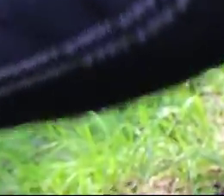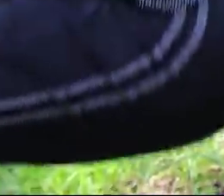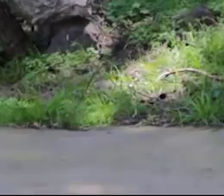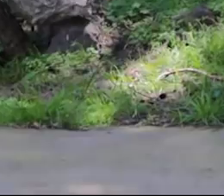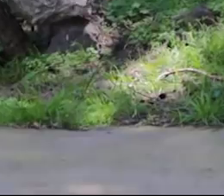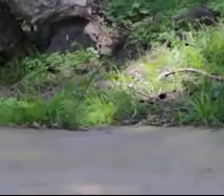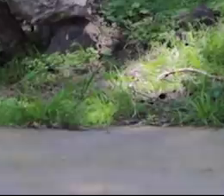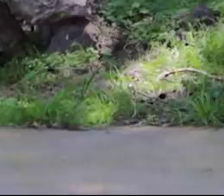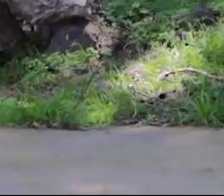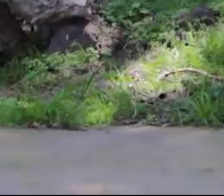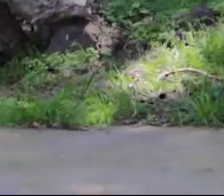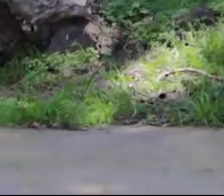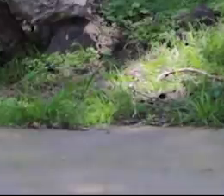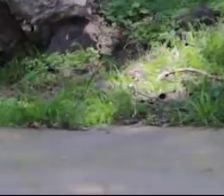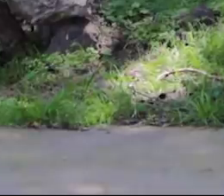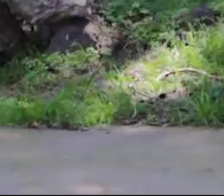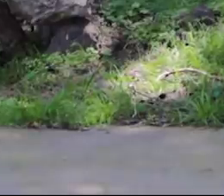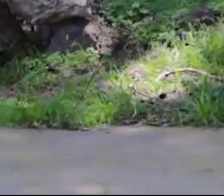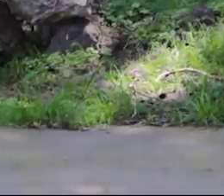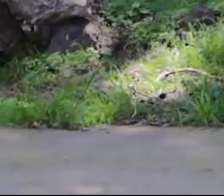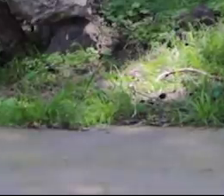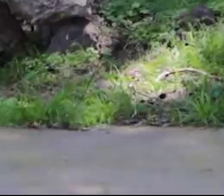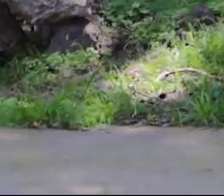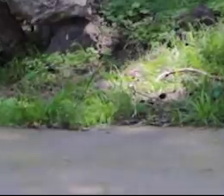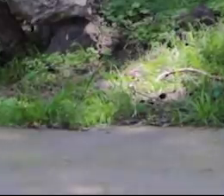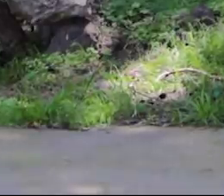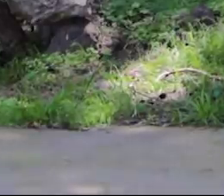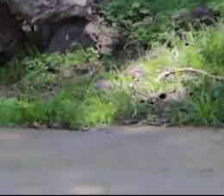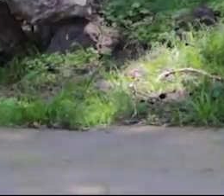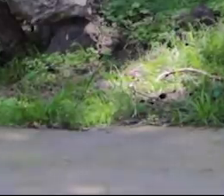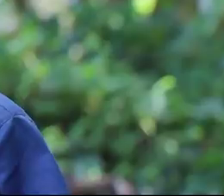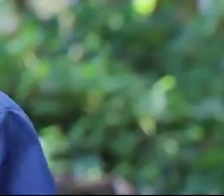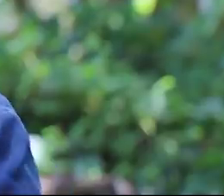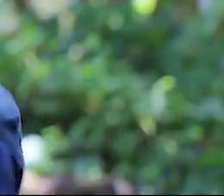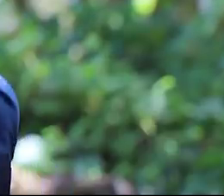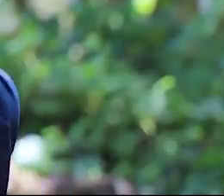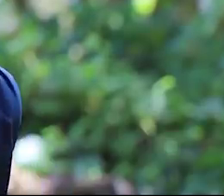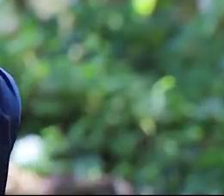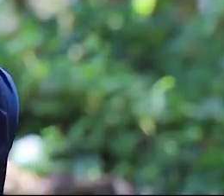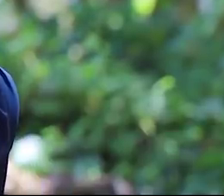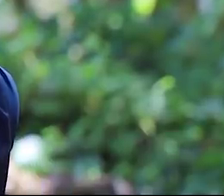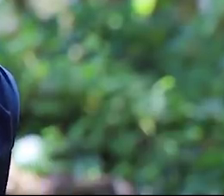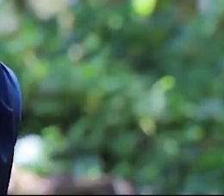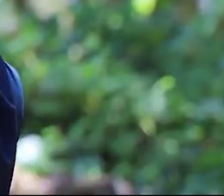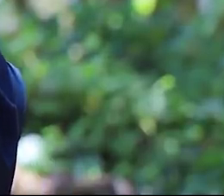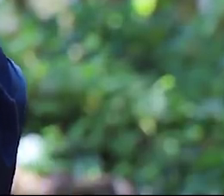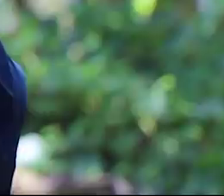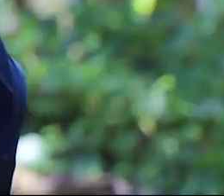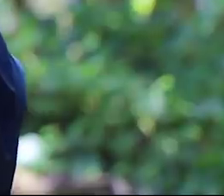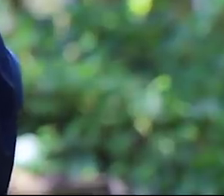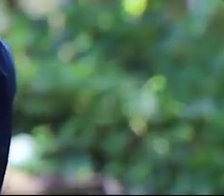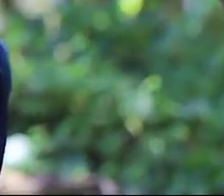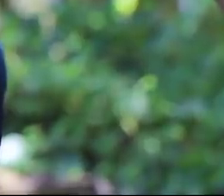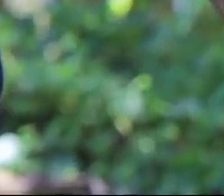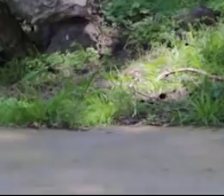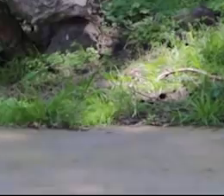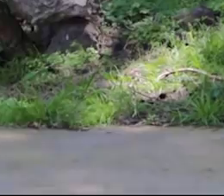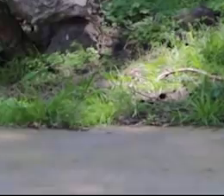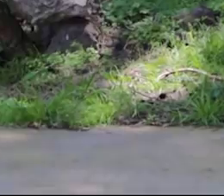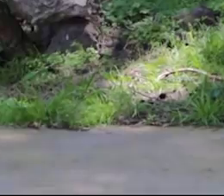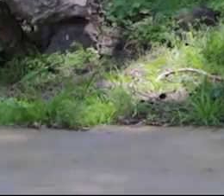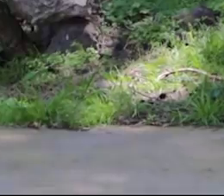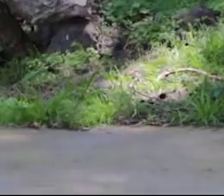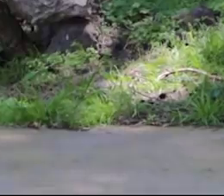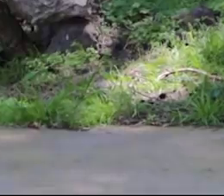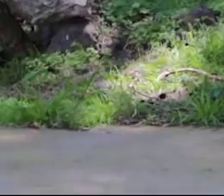bien. Vamos a abrir nuestro compás. Levamos los brazos y vamos a trabajar la pierna. Bajamos,